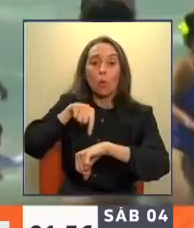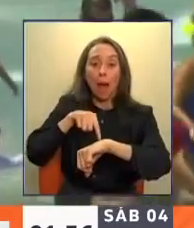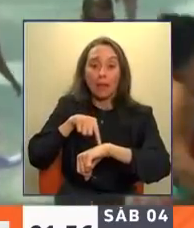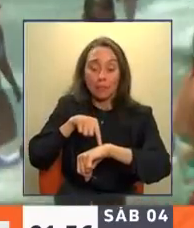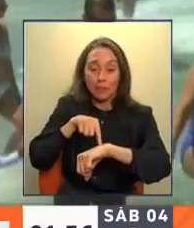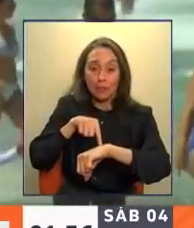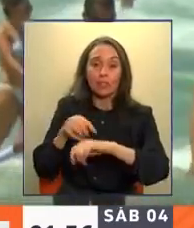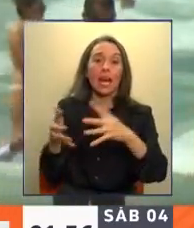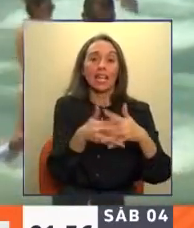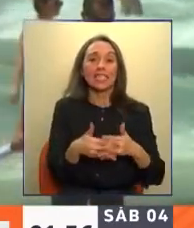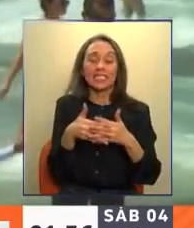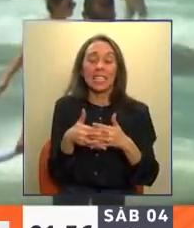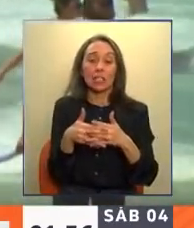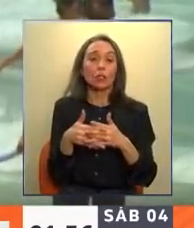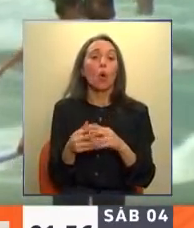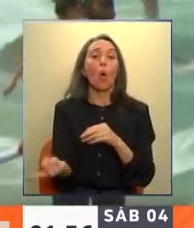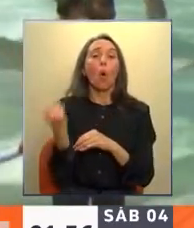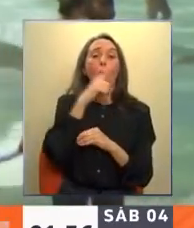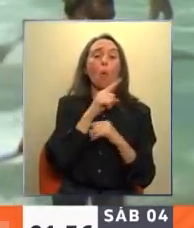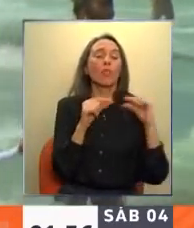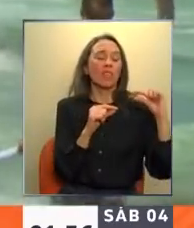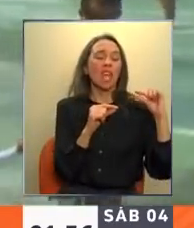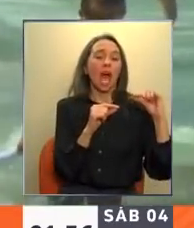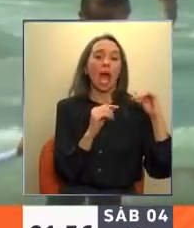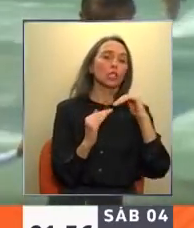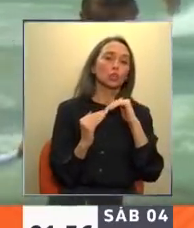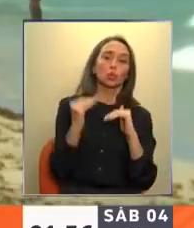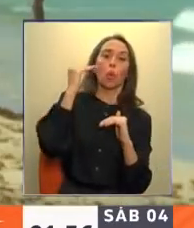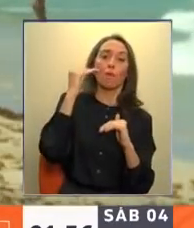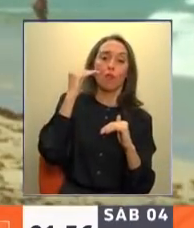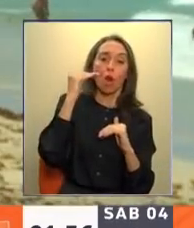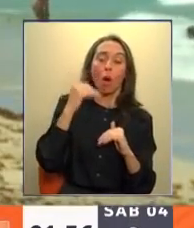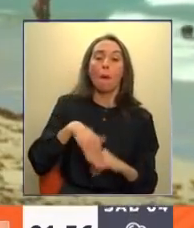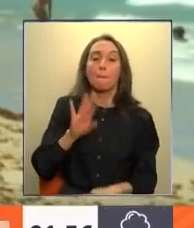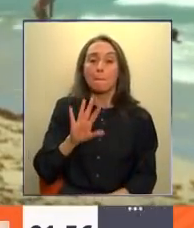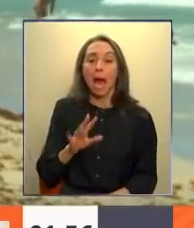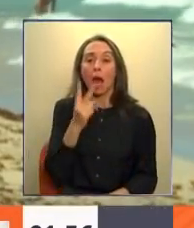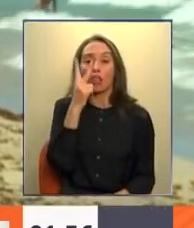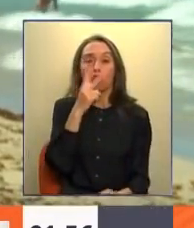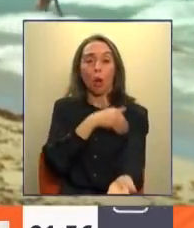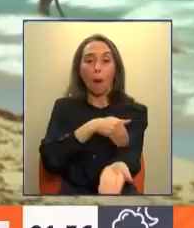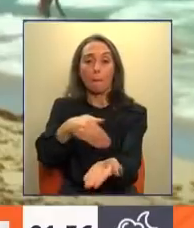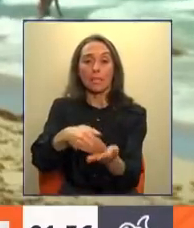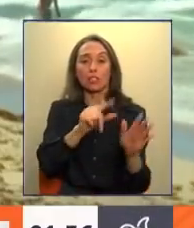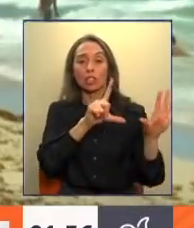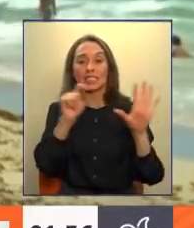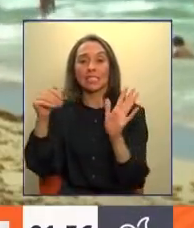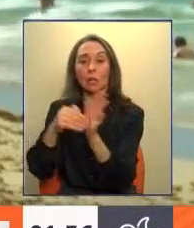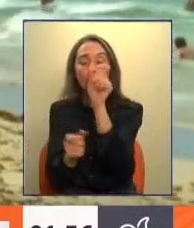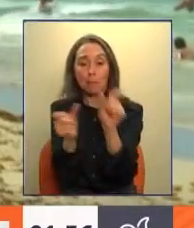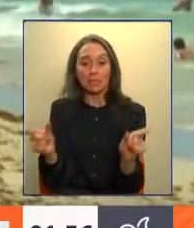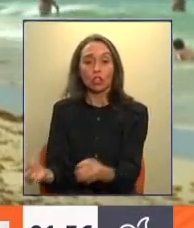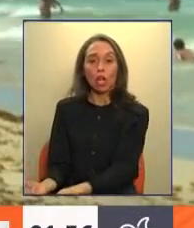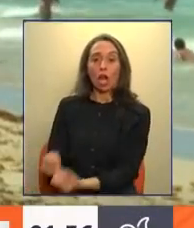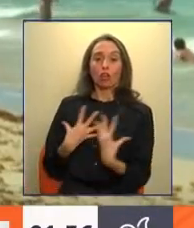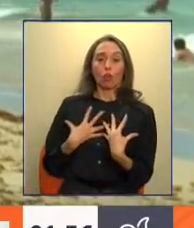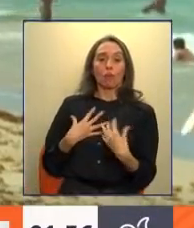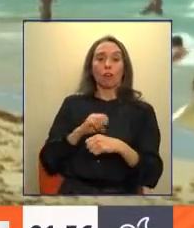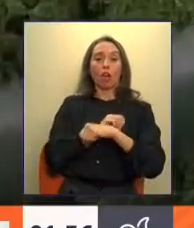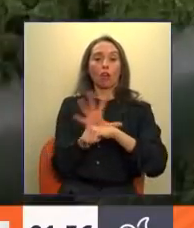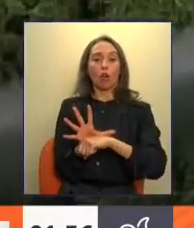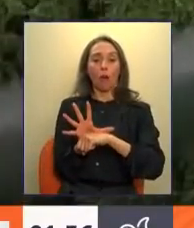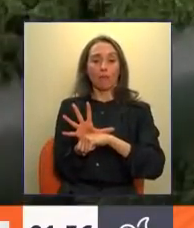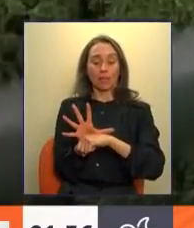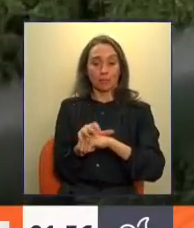Unidos rompió su récord diario de contagios, elevando el total a más de 2.700.000 infectados por COVID-19.